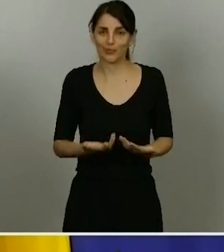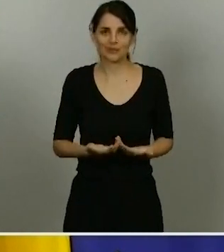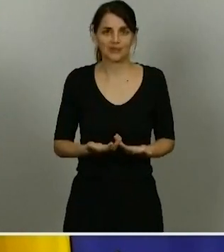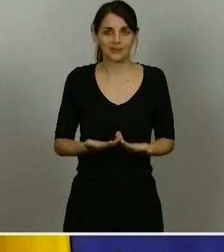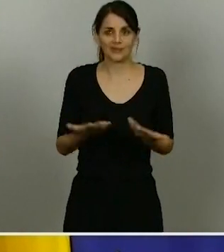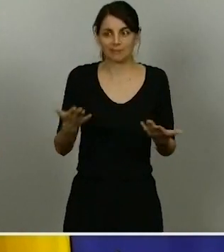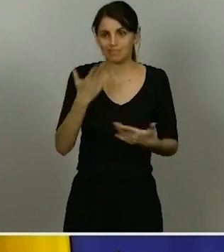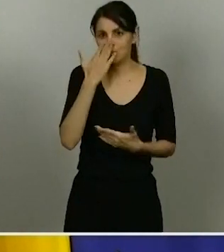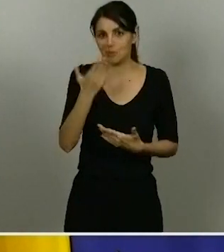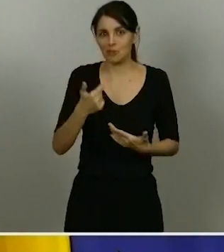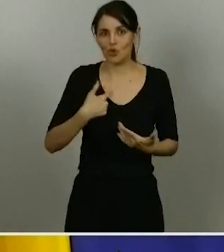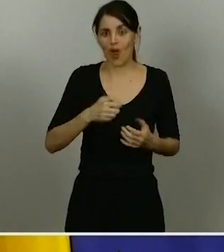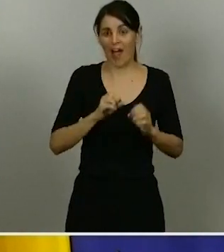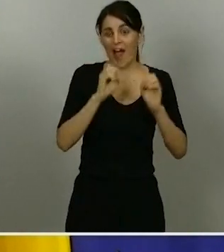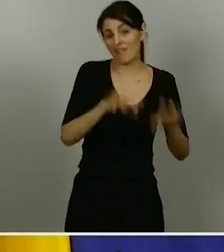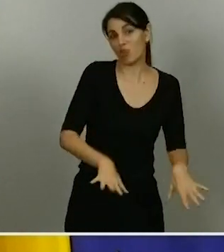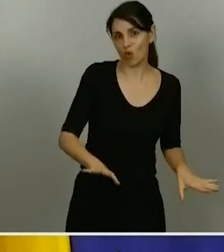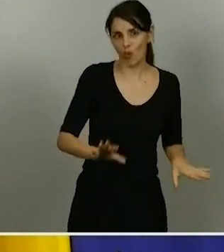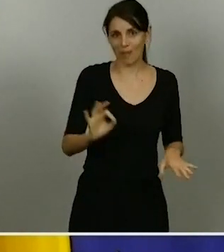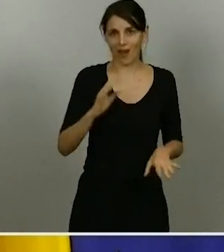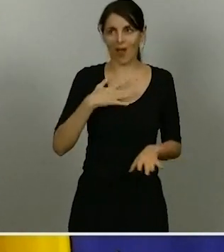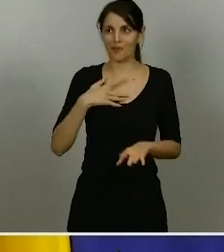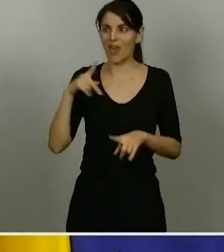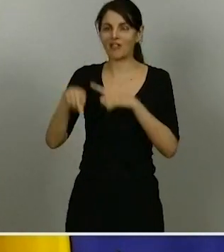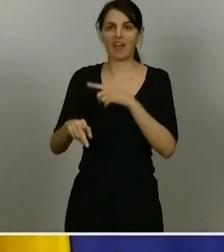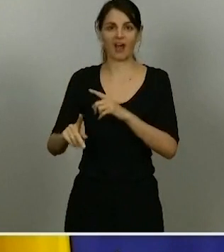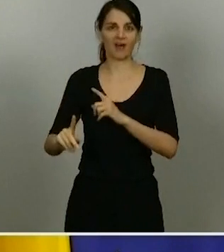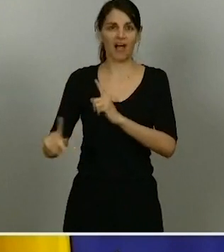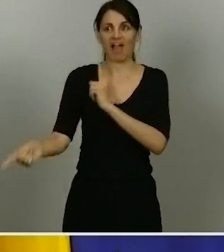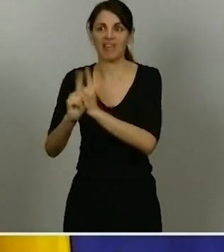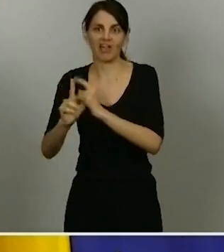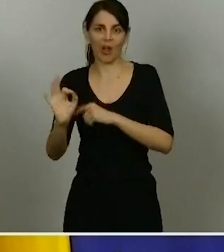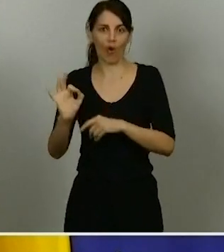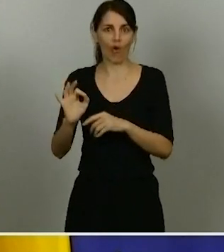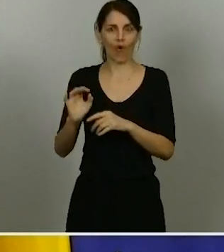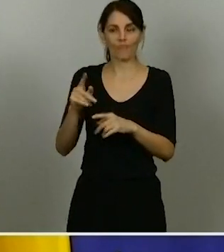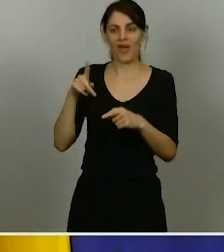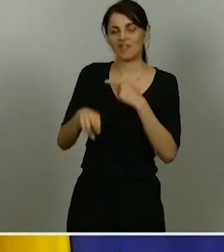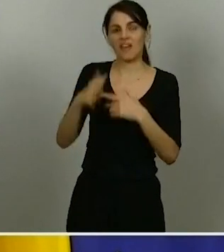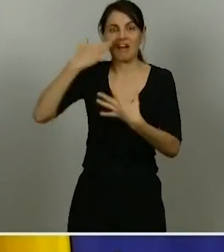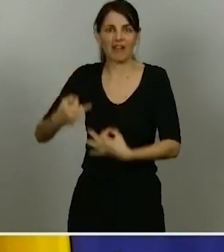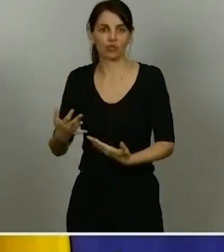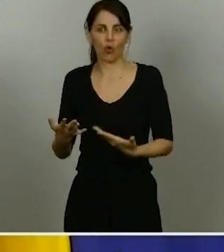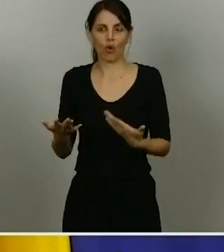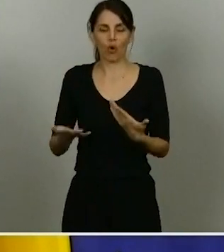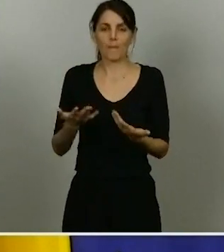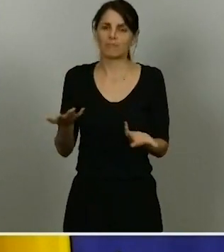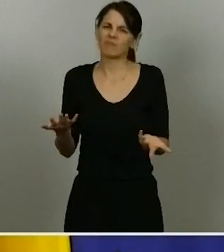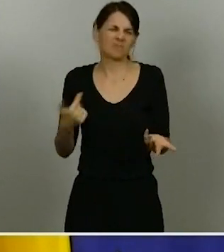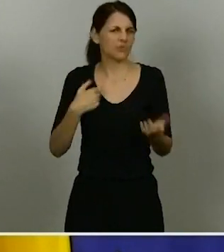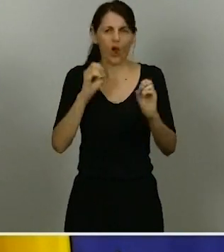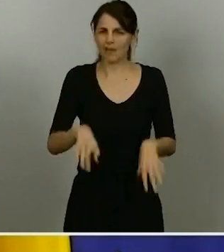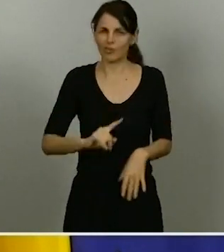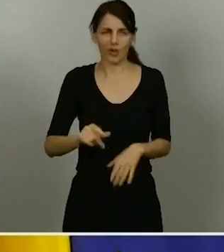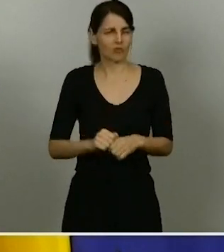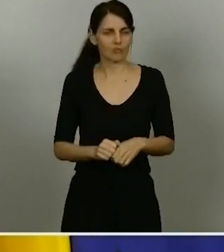evitar ataques, para evitar riesgos de esta sobreexposición que he podido tener. Yo creo que es una cuestión de profesionalidad